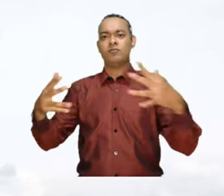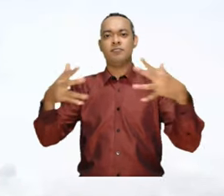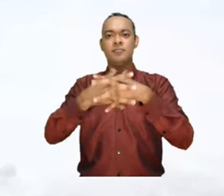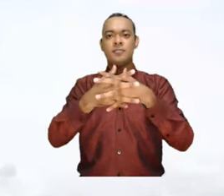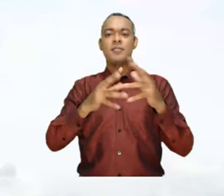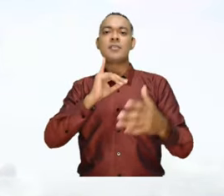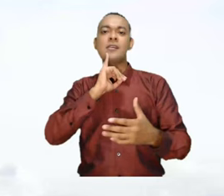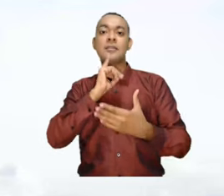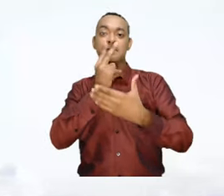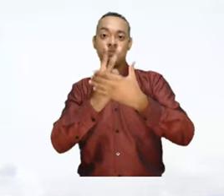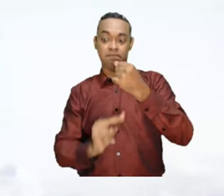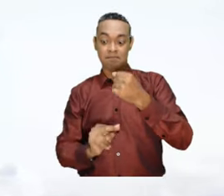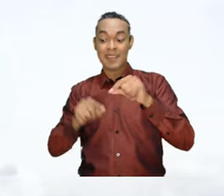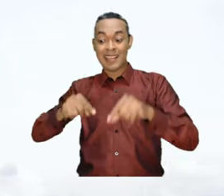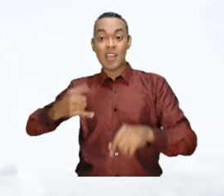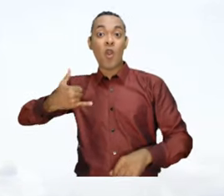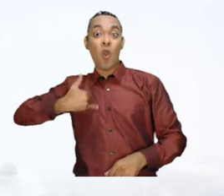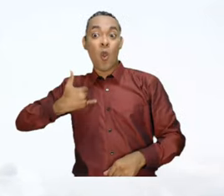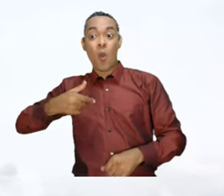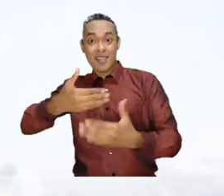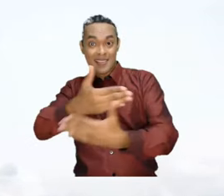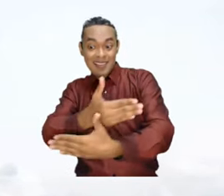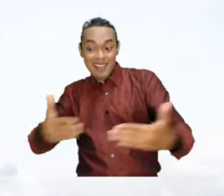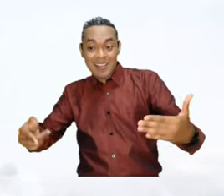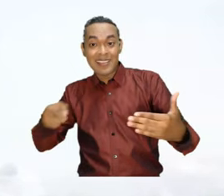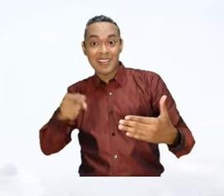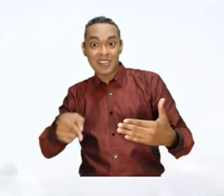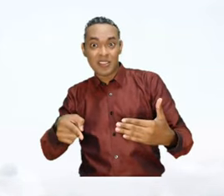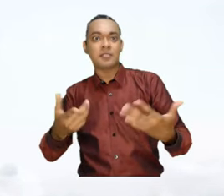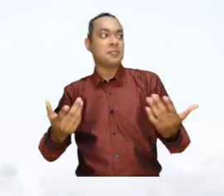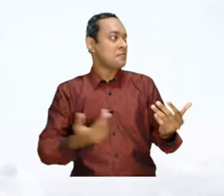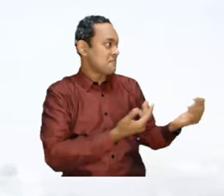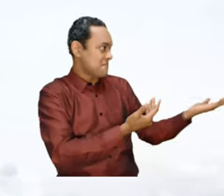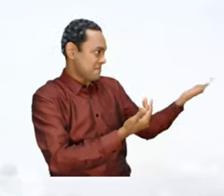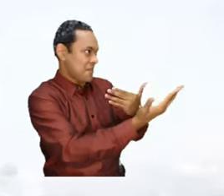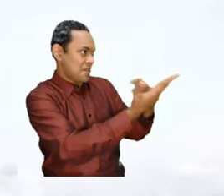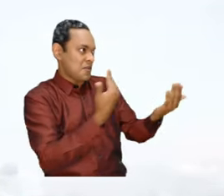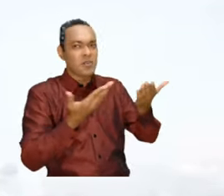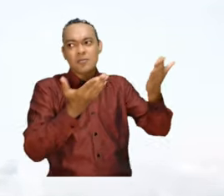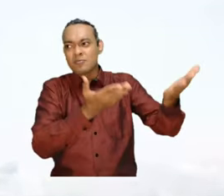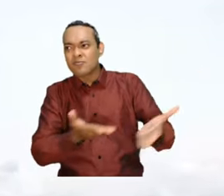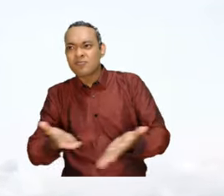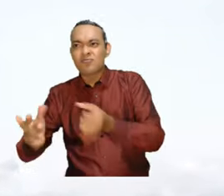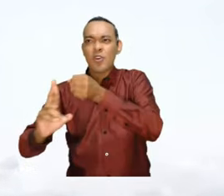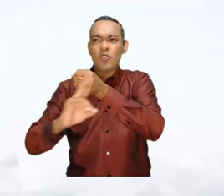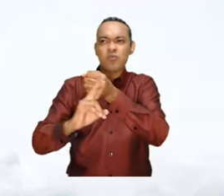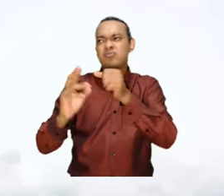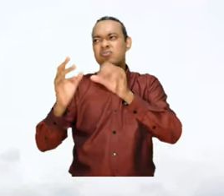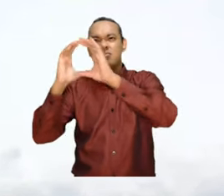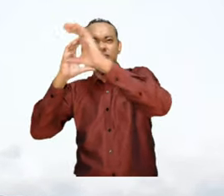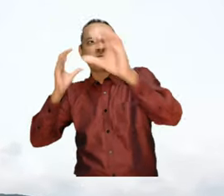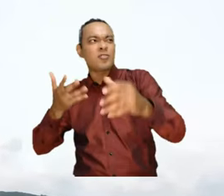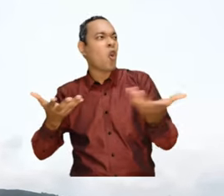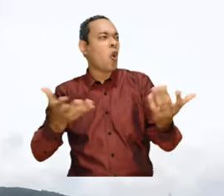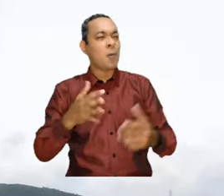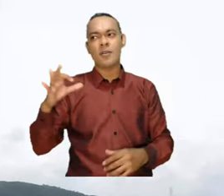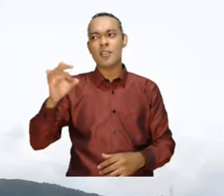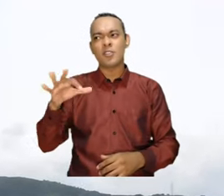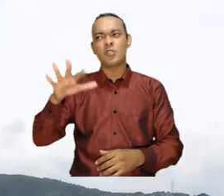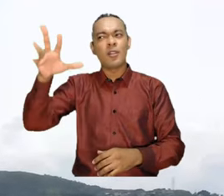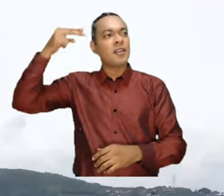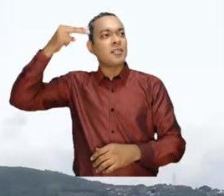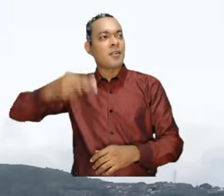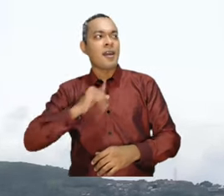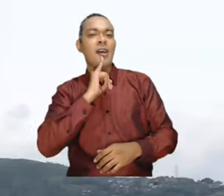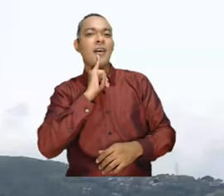ligado al bilingüismo vamos a necesitar jóvenes en nuestra comuna que sean quienes hagan el tour por Siloé